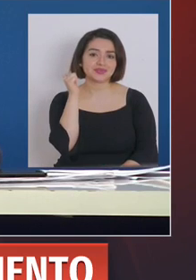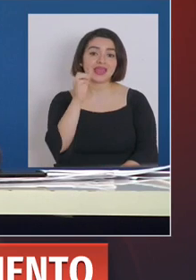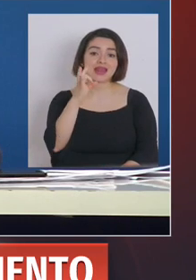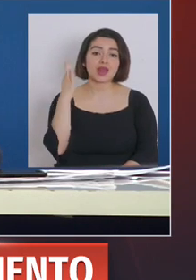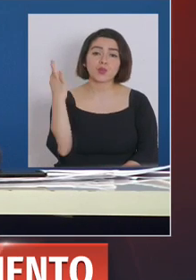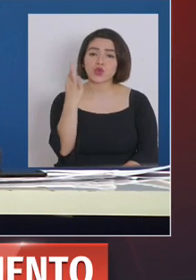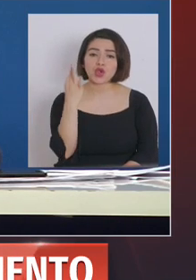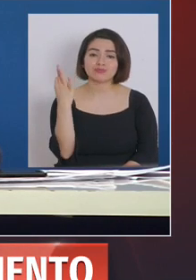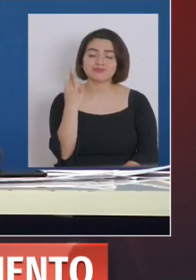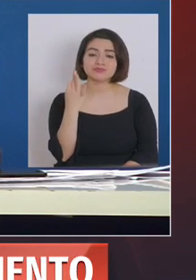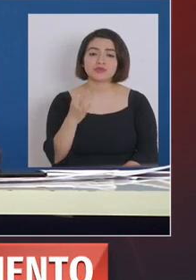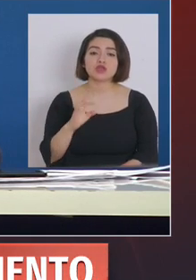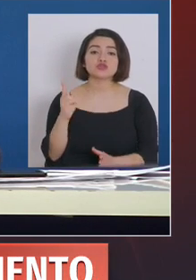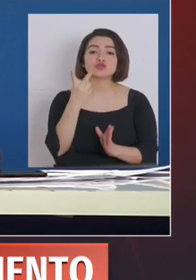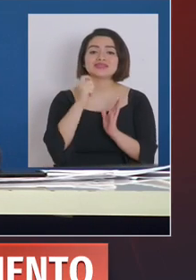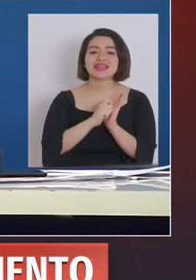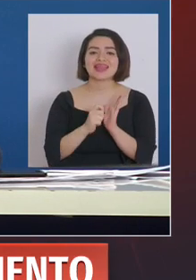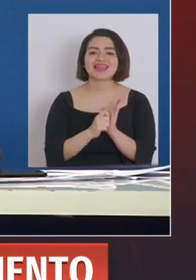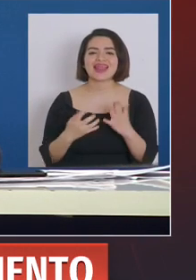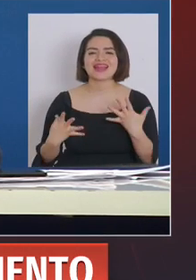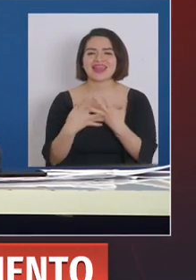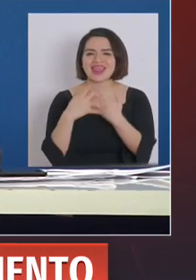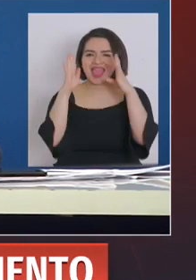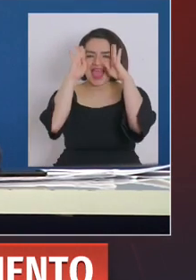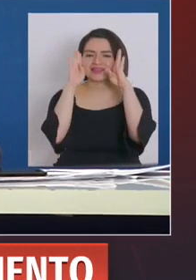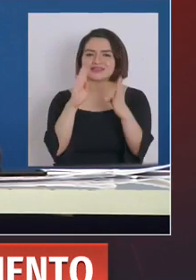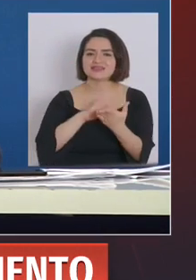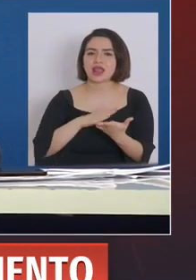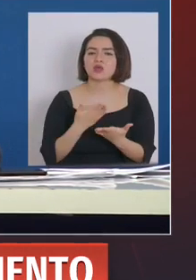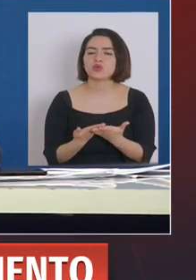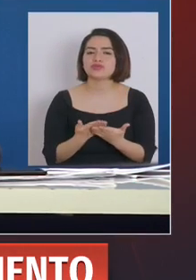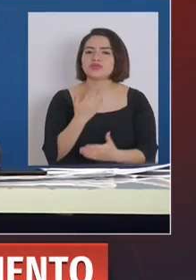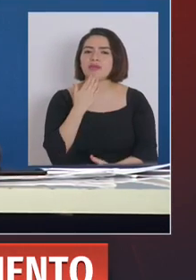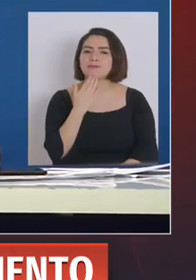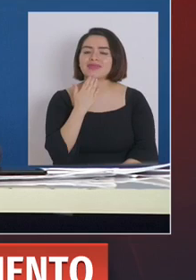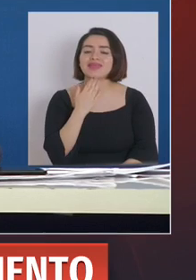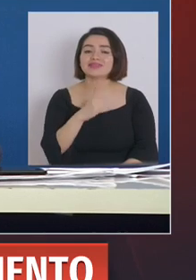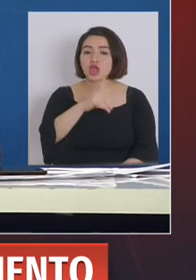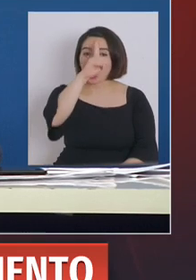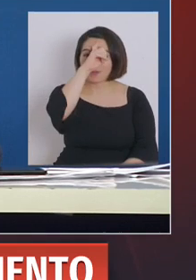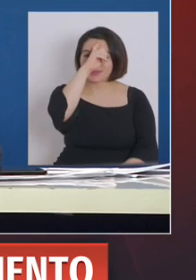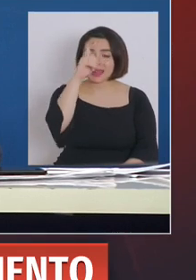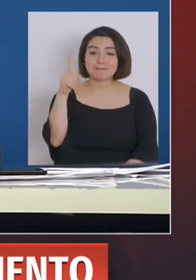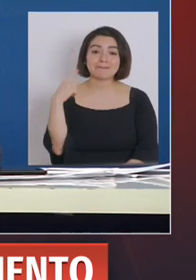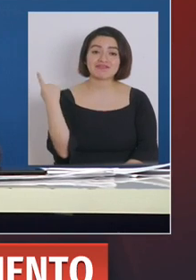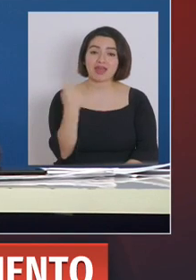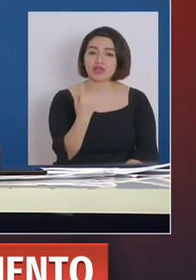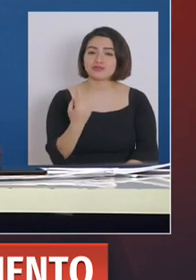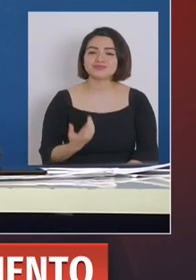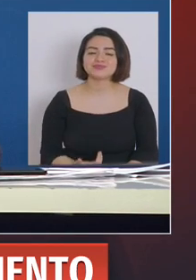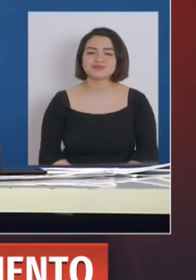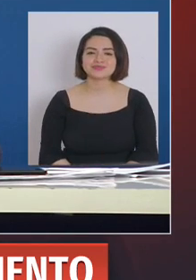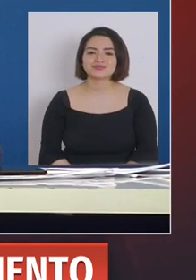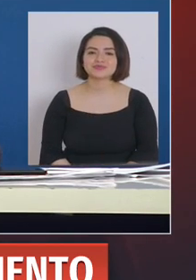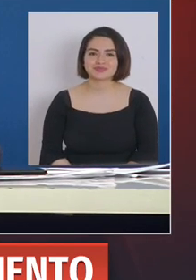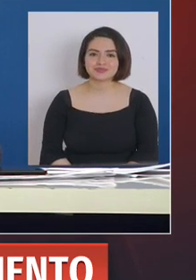reunión, la subsecretaría de redes asistenciales, con las clínicas privadas para convenir un aumento